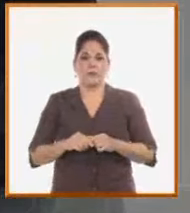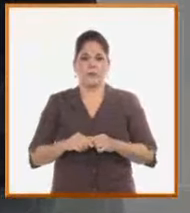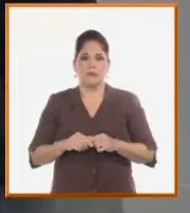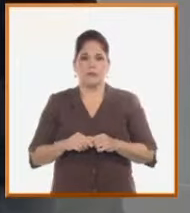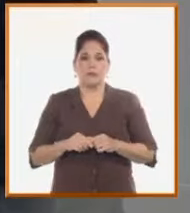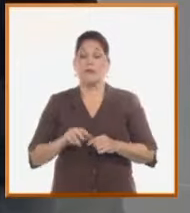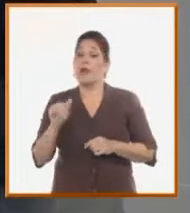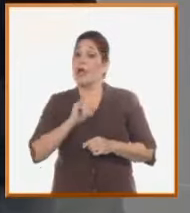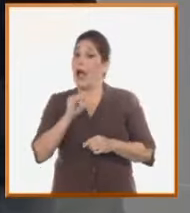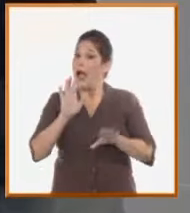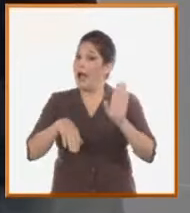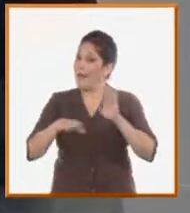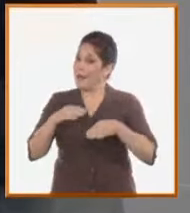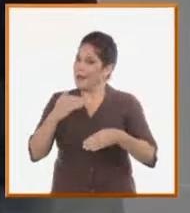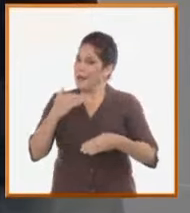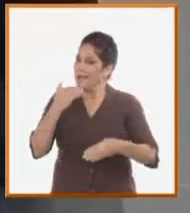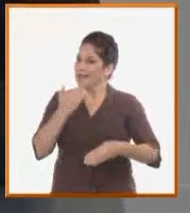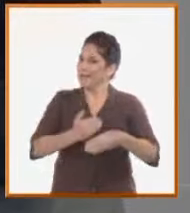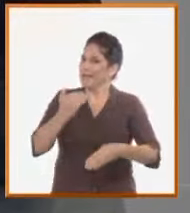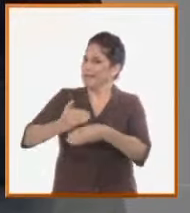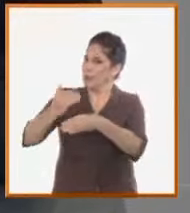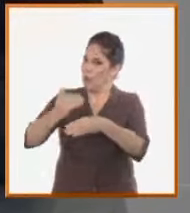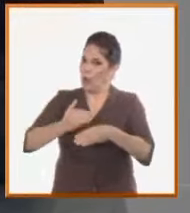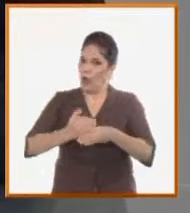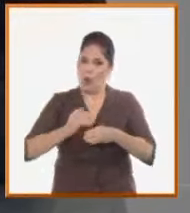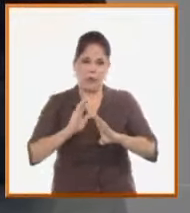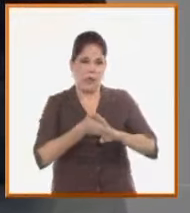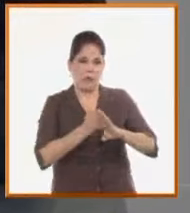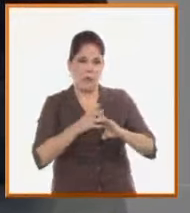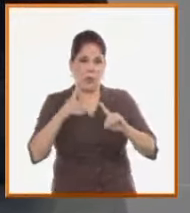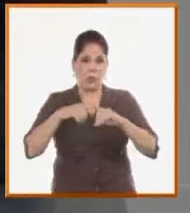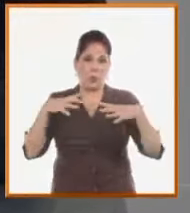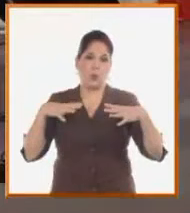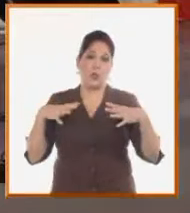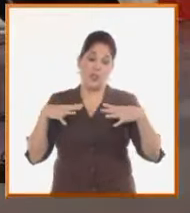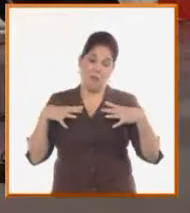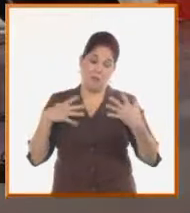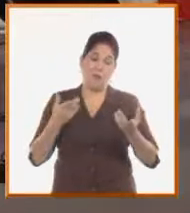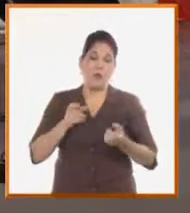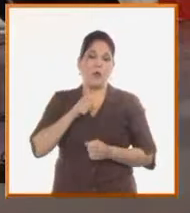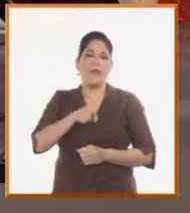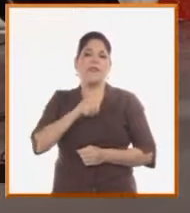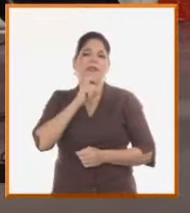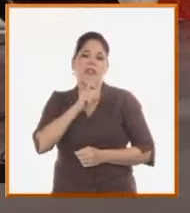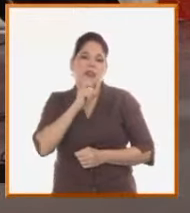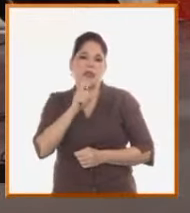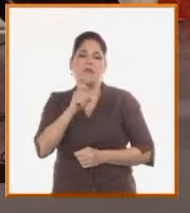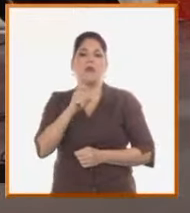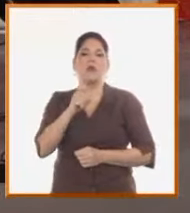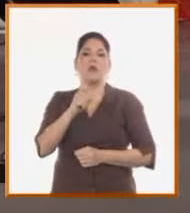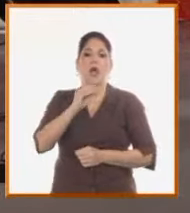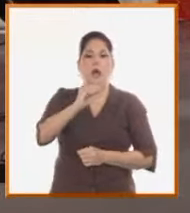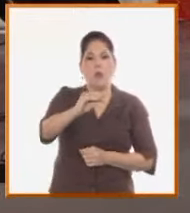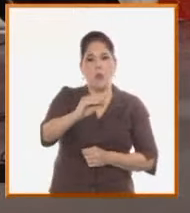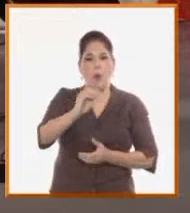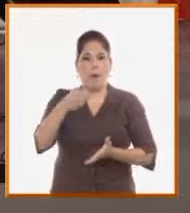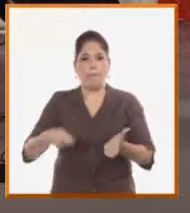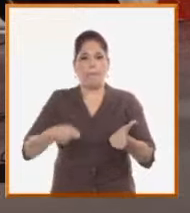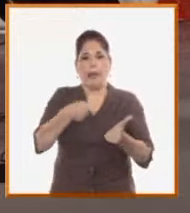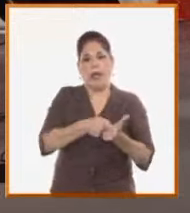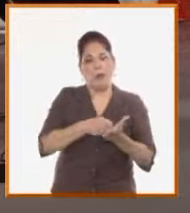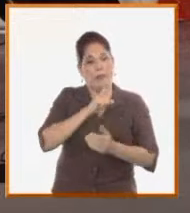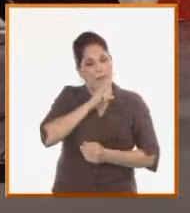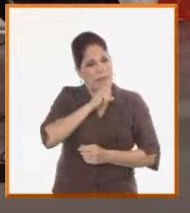persiguen y obstaculizan las transacciones financieras de entidades turísticas, dificultan tanto los cobros como los pagos, como dije